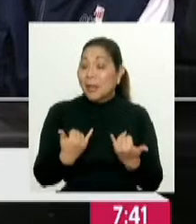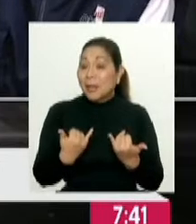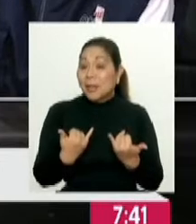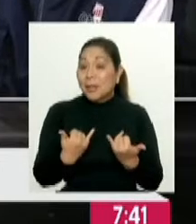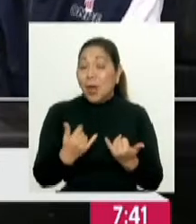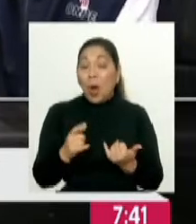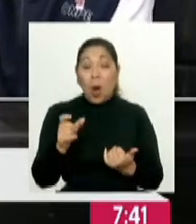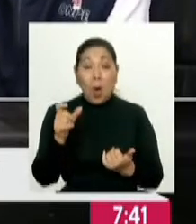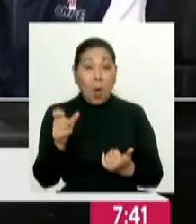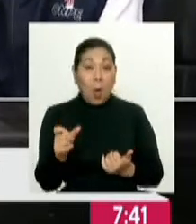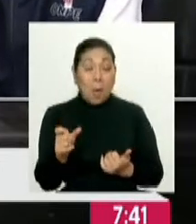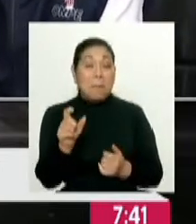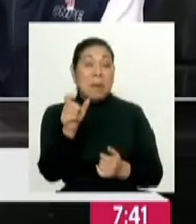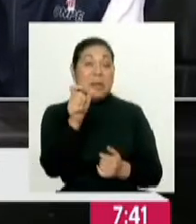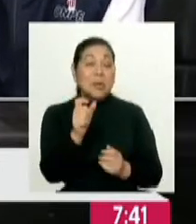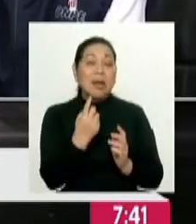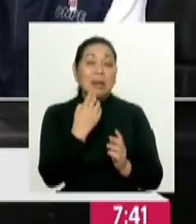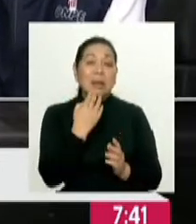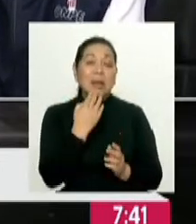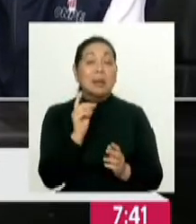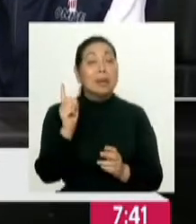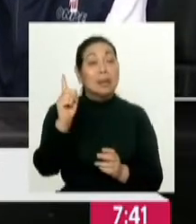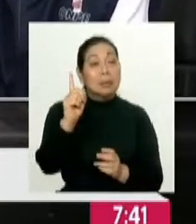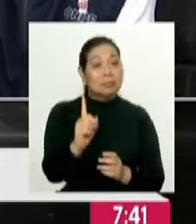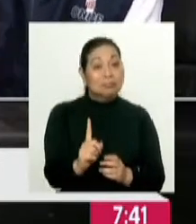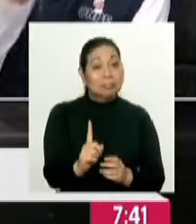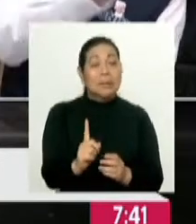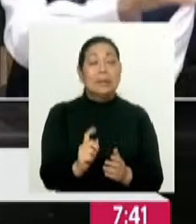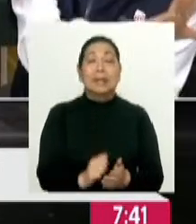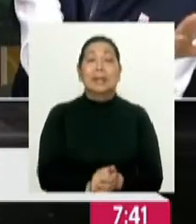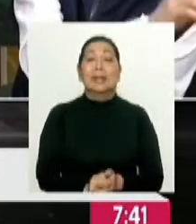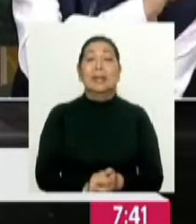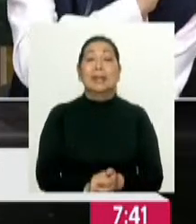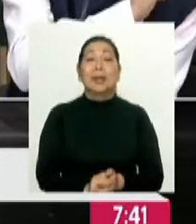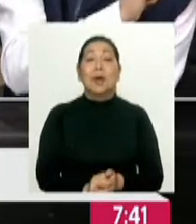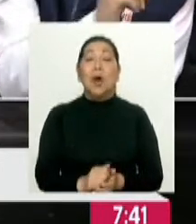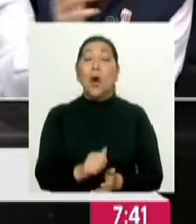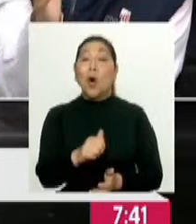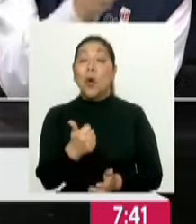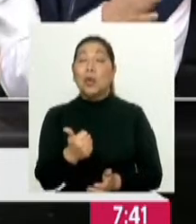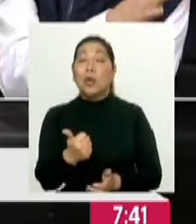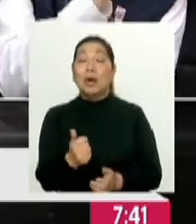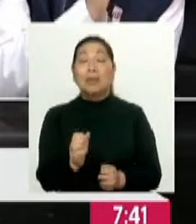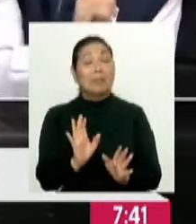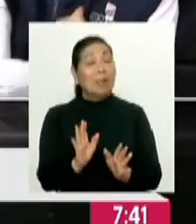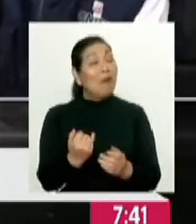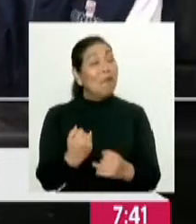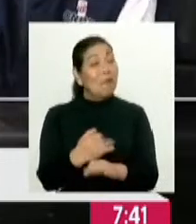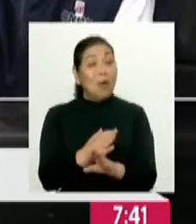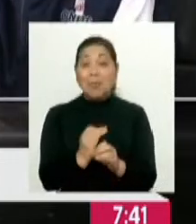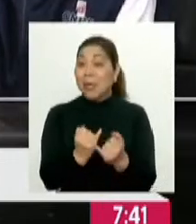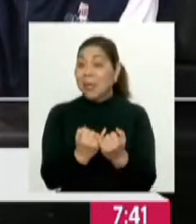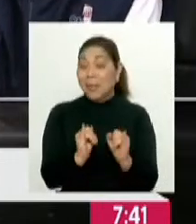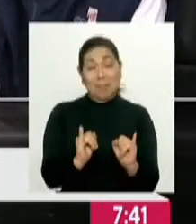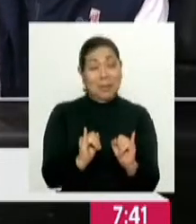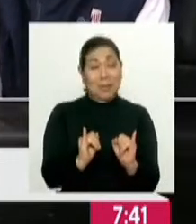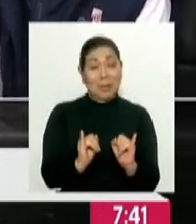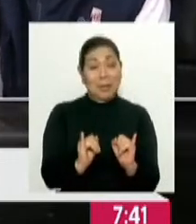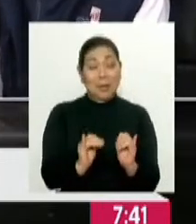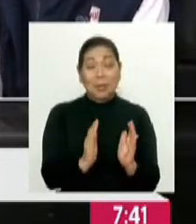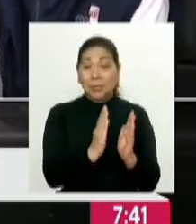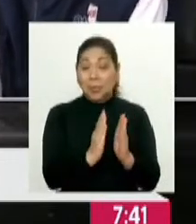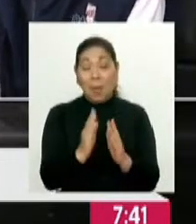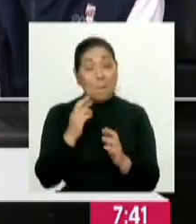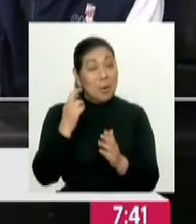o el candidato o el representante que designa este. Ya. Y de otro lado, y de manera independiente, es la información que presenta la